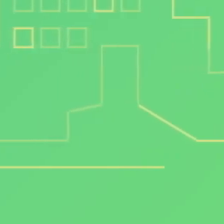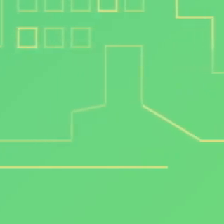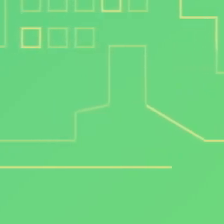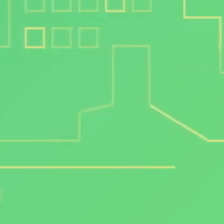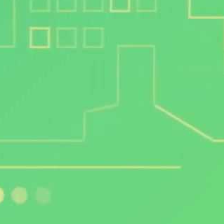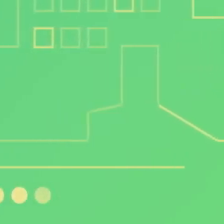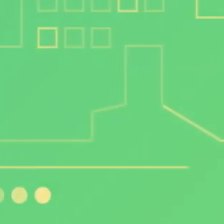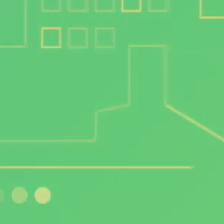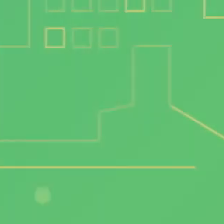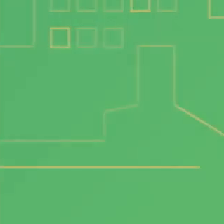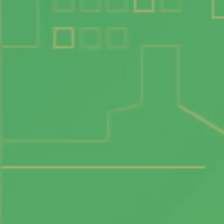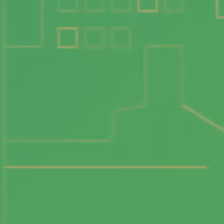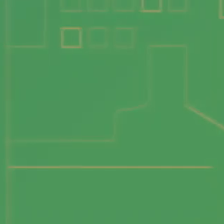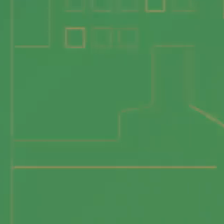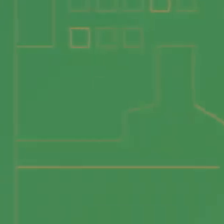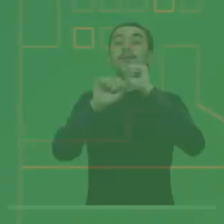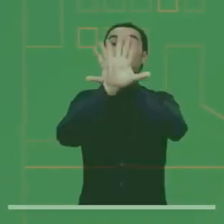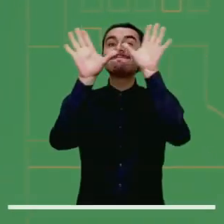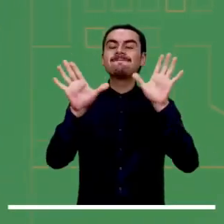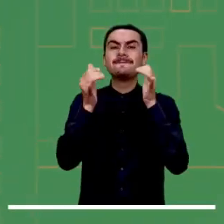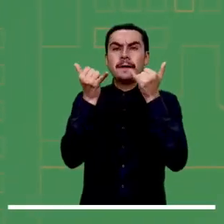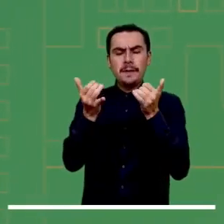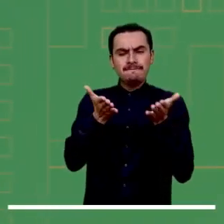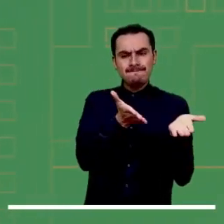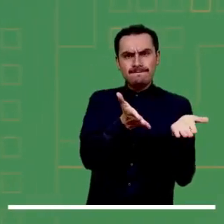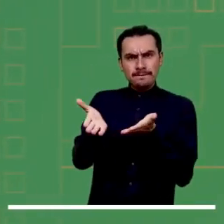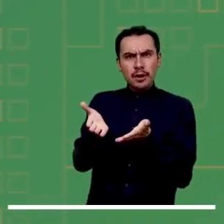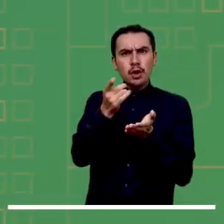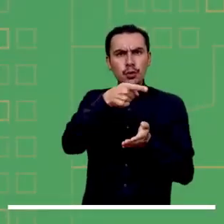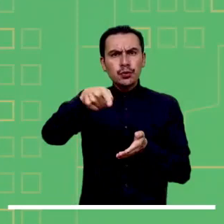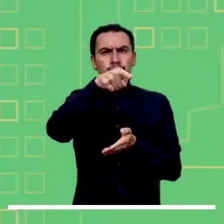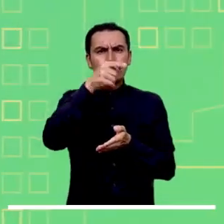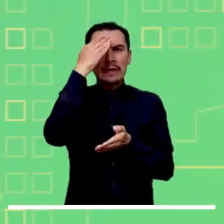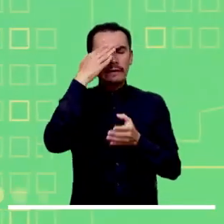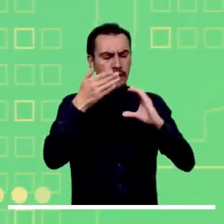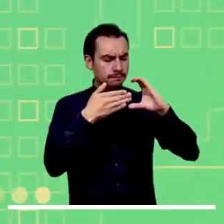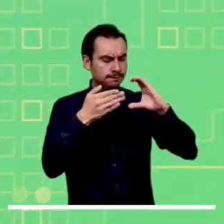Empezamos este domingo con la información meteorológica de la mañana.